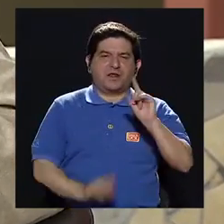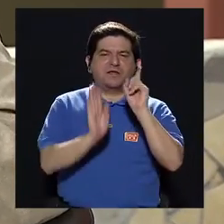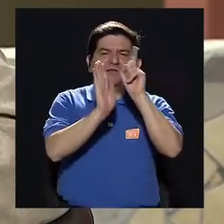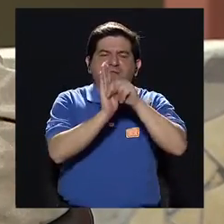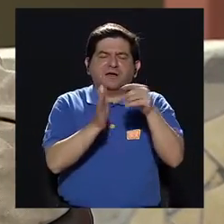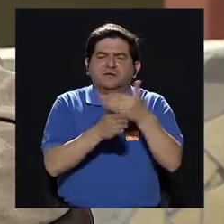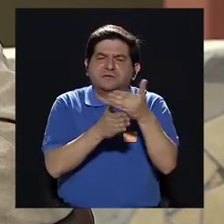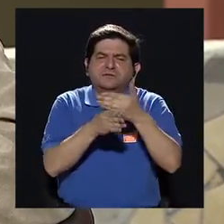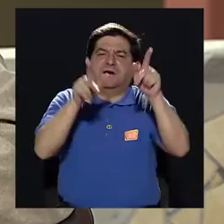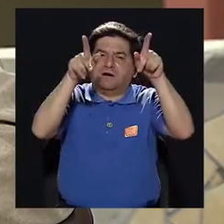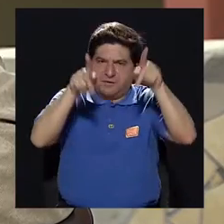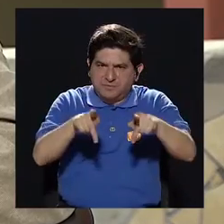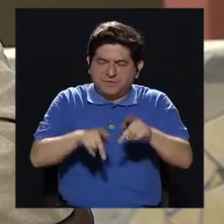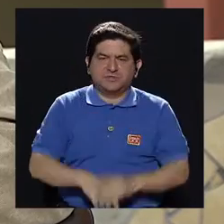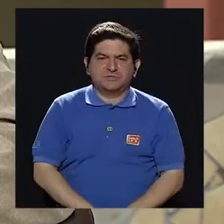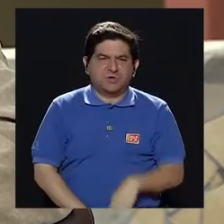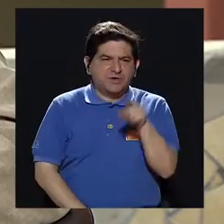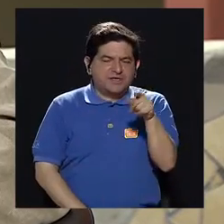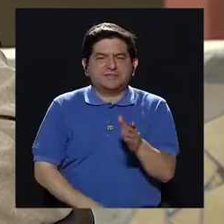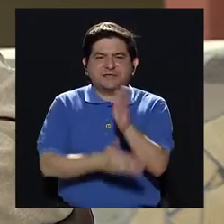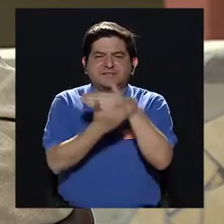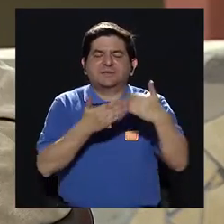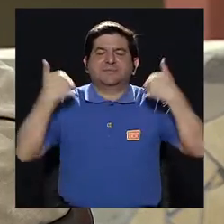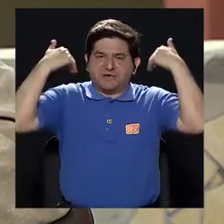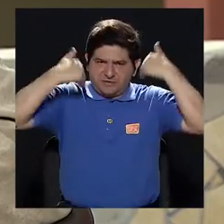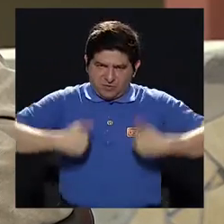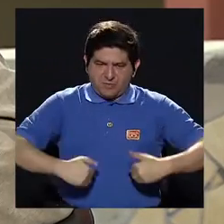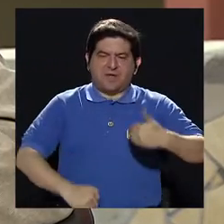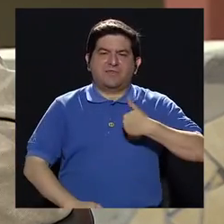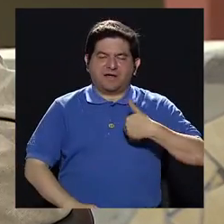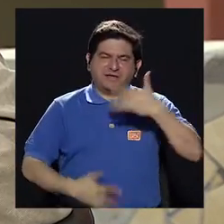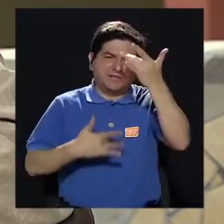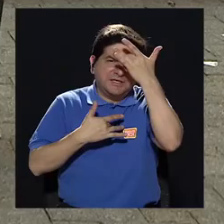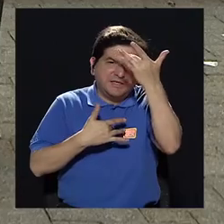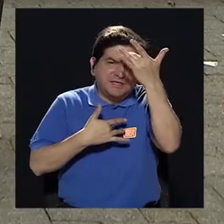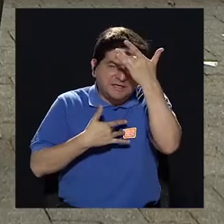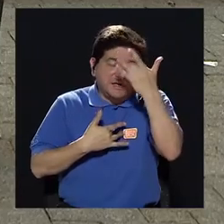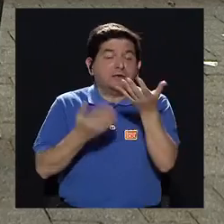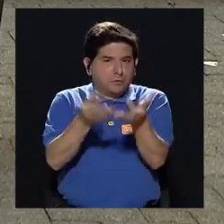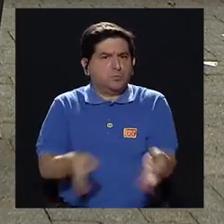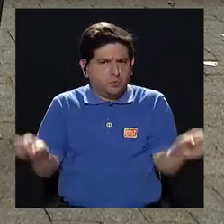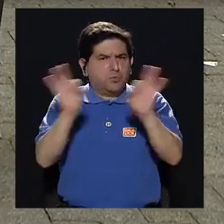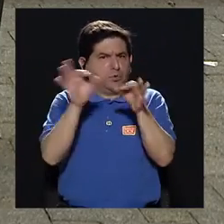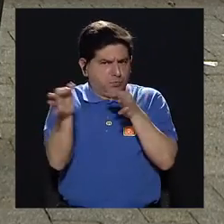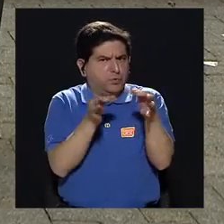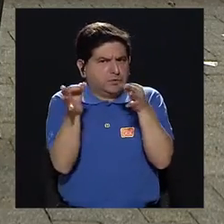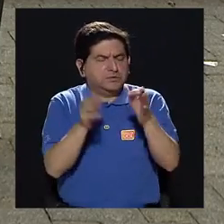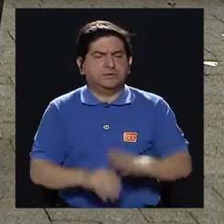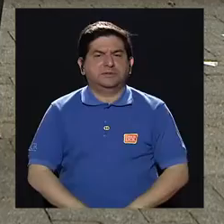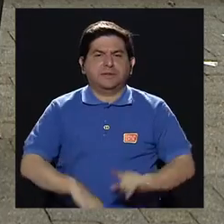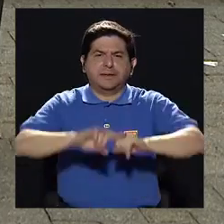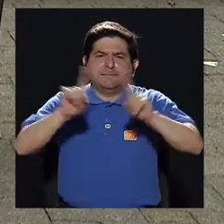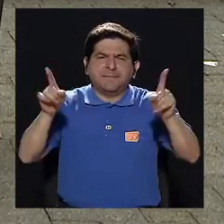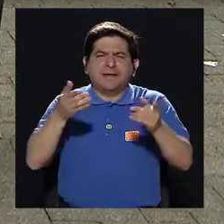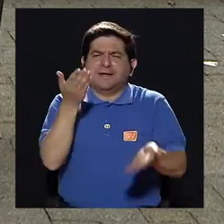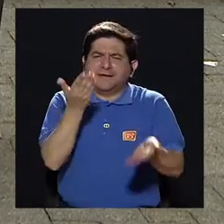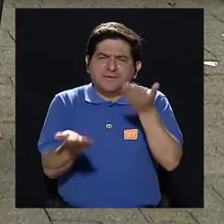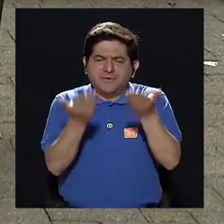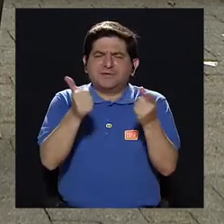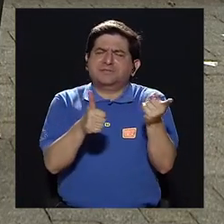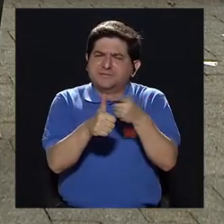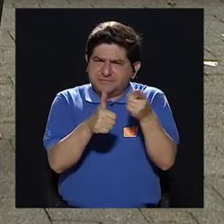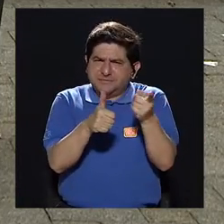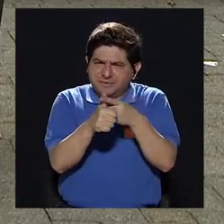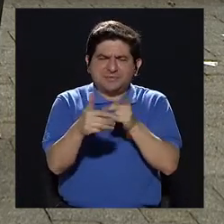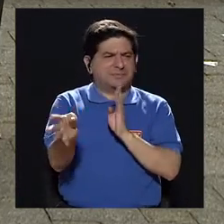en esta media hora compartir con las personas ese lado humano que tiene esta enfermedad y que es tan importante. Pero bueno, tal vez